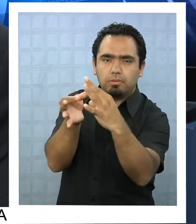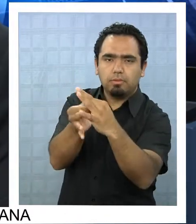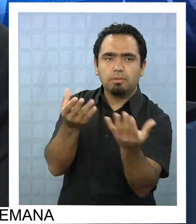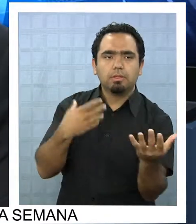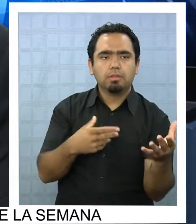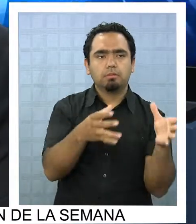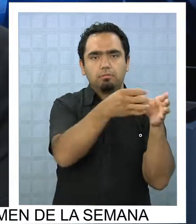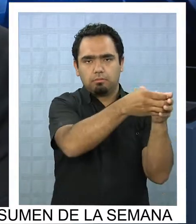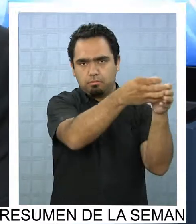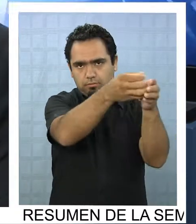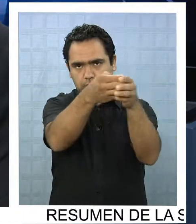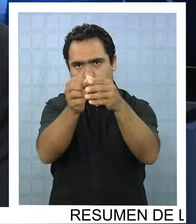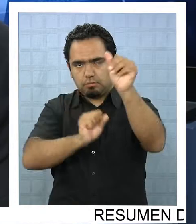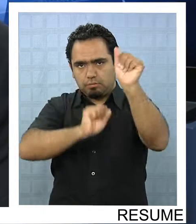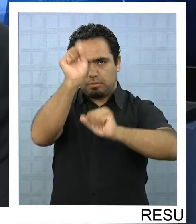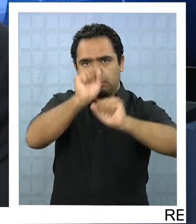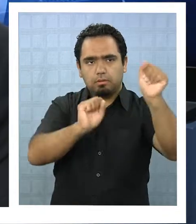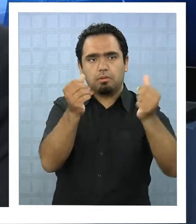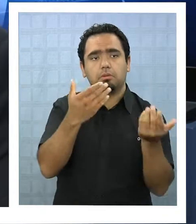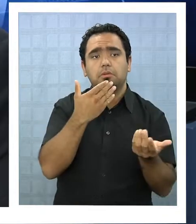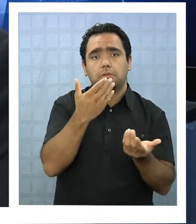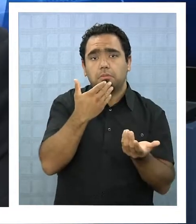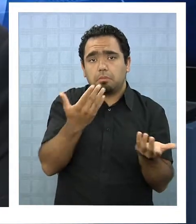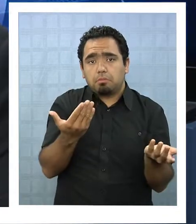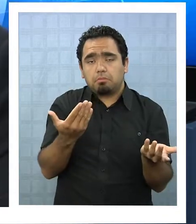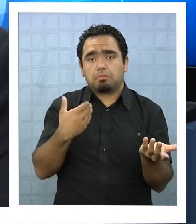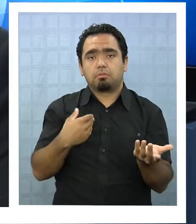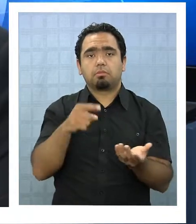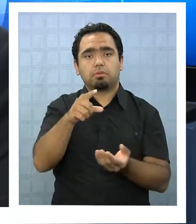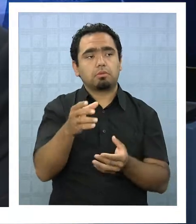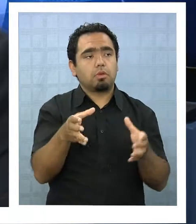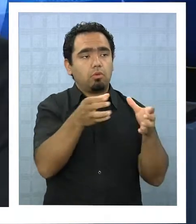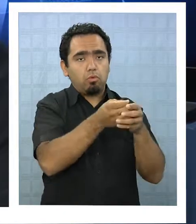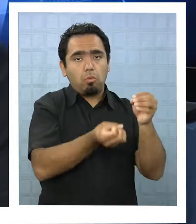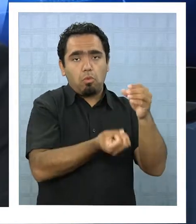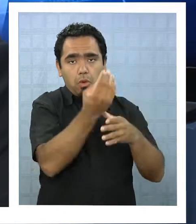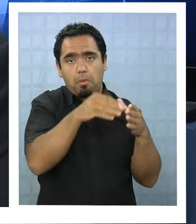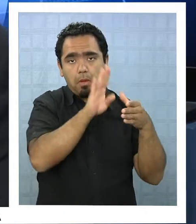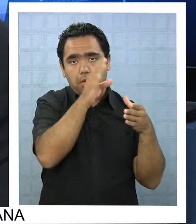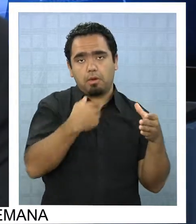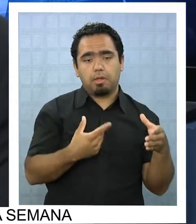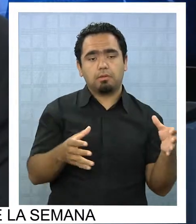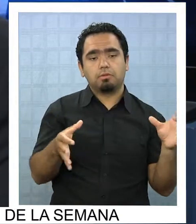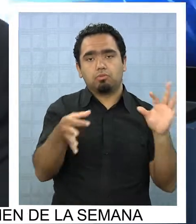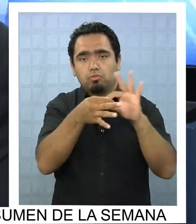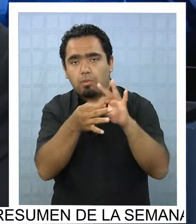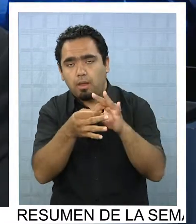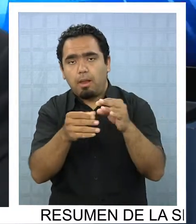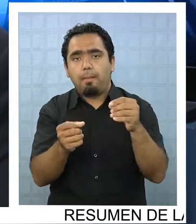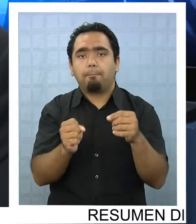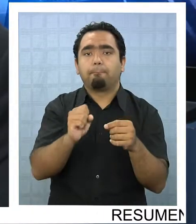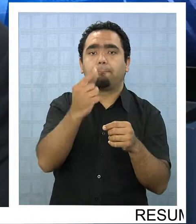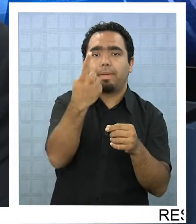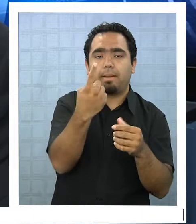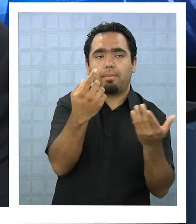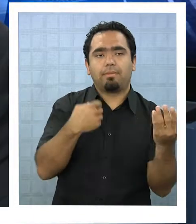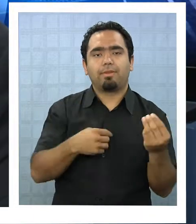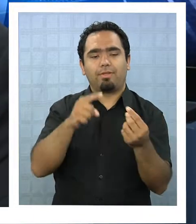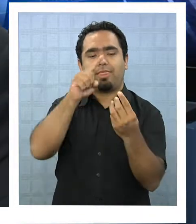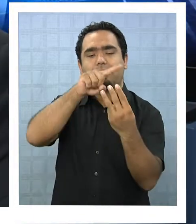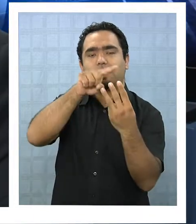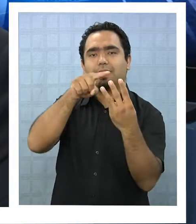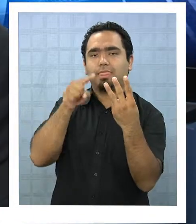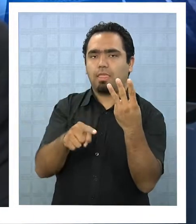Alfredo Sfer y por qué no si la nueva mayoría se quiere sumar a primaria pero ahí vienen las tres condiciones que lo lamento debo